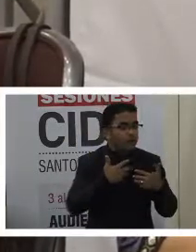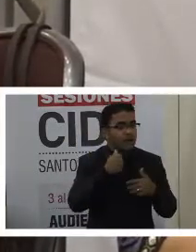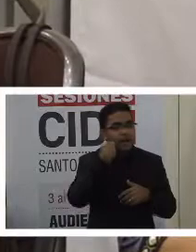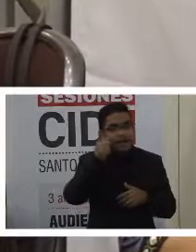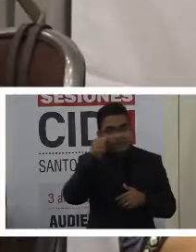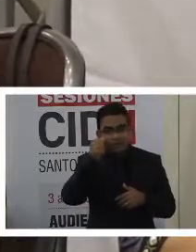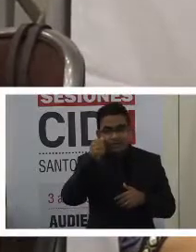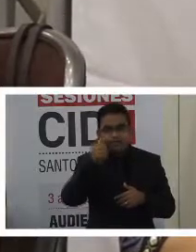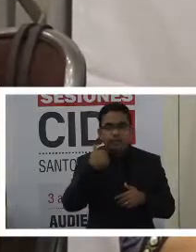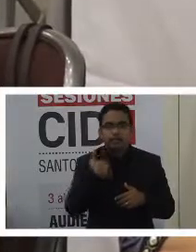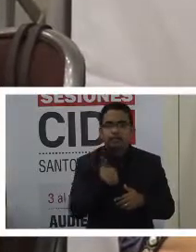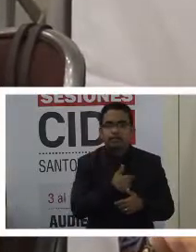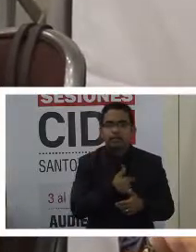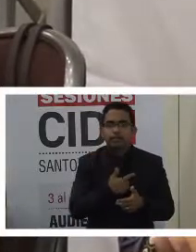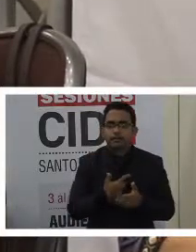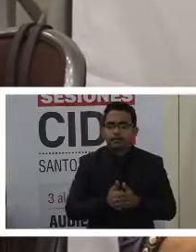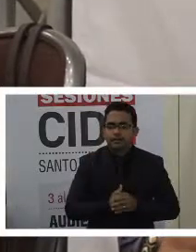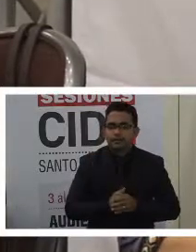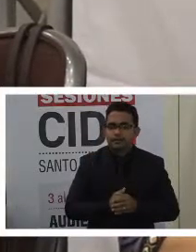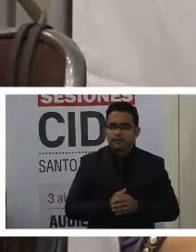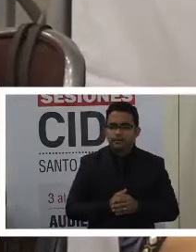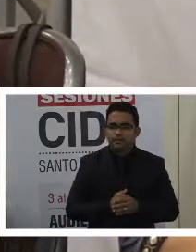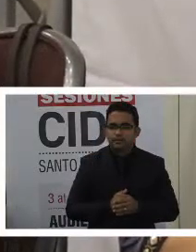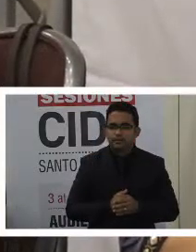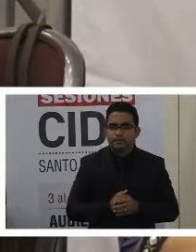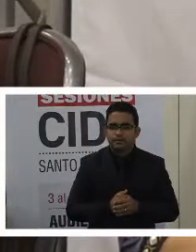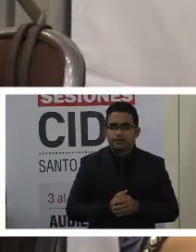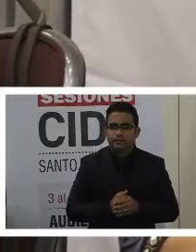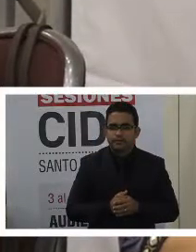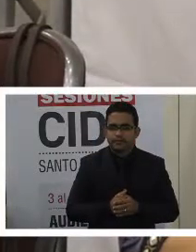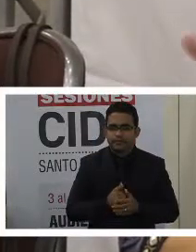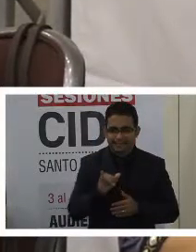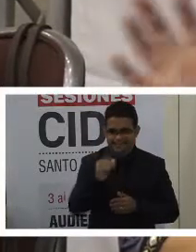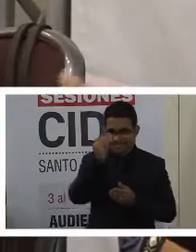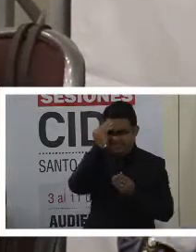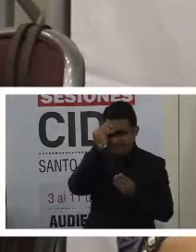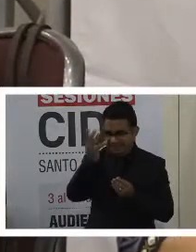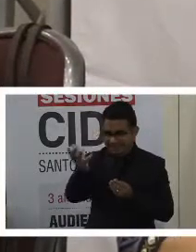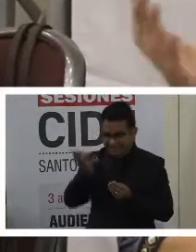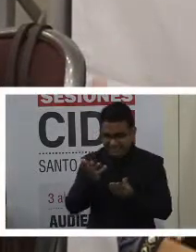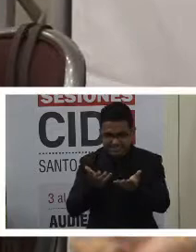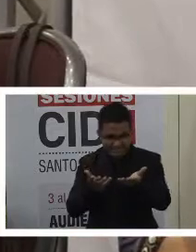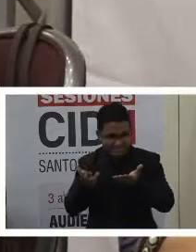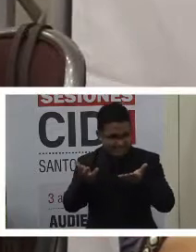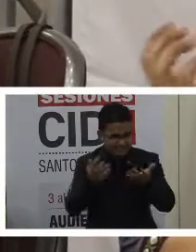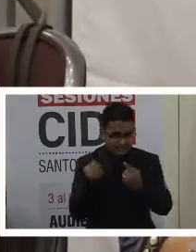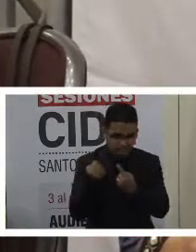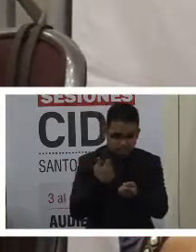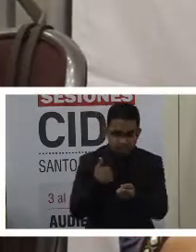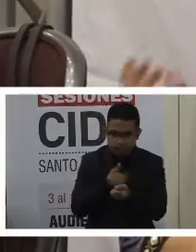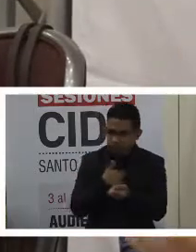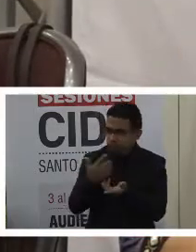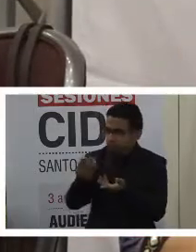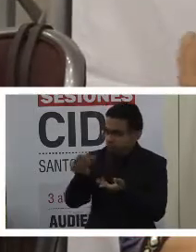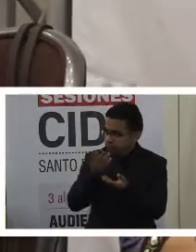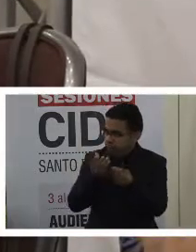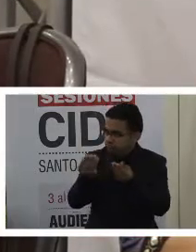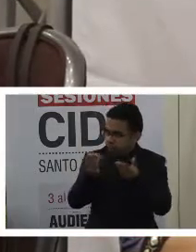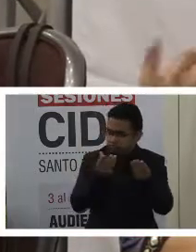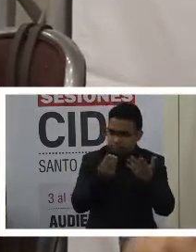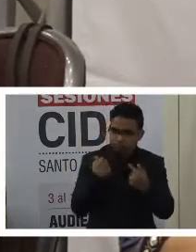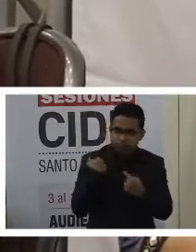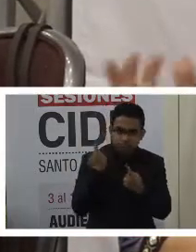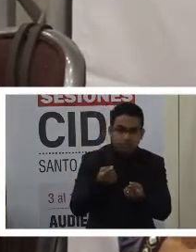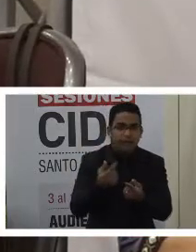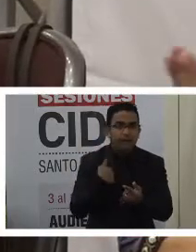por precisamente las informaciones que hemos estado manejando